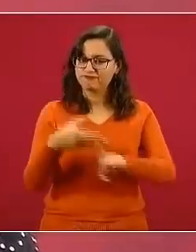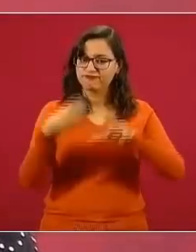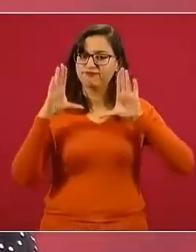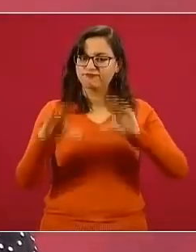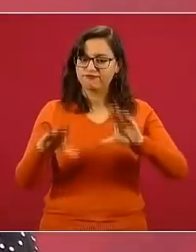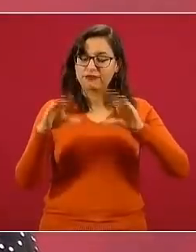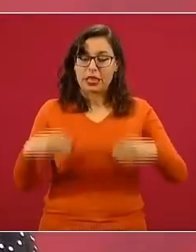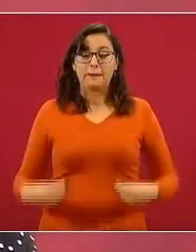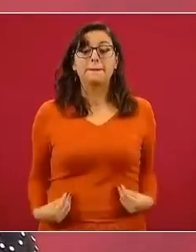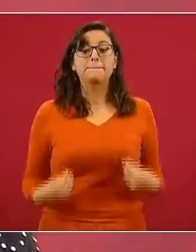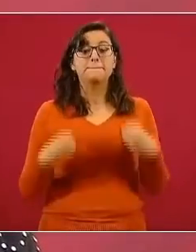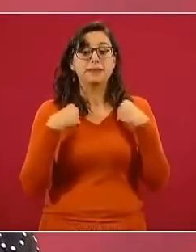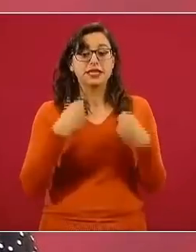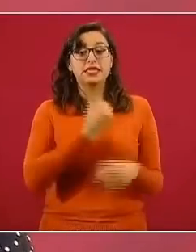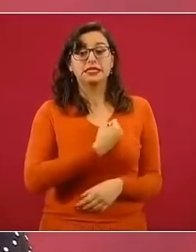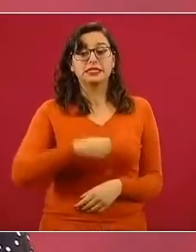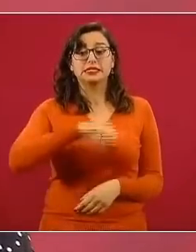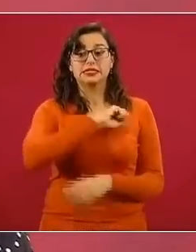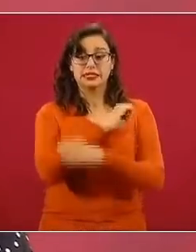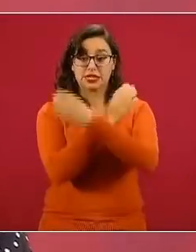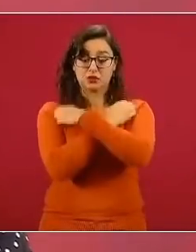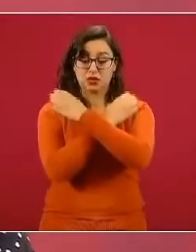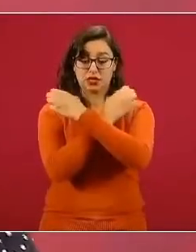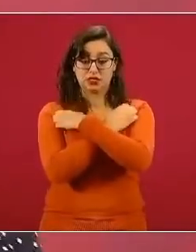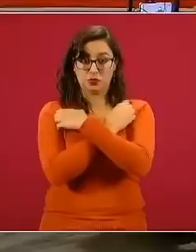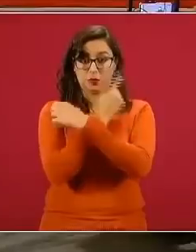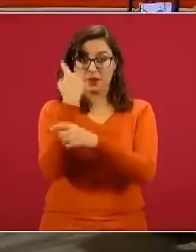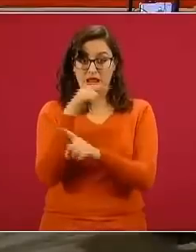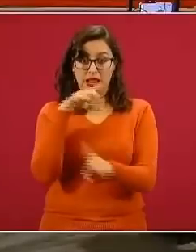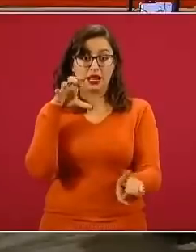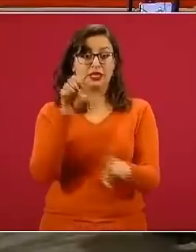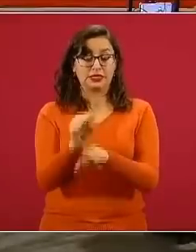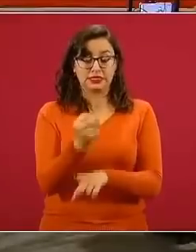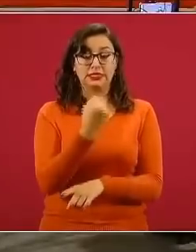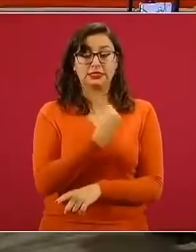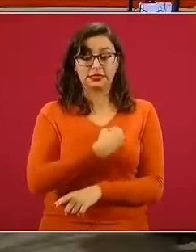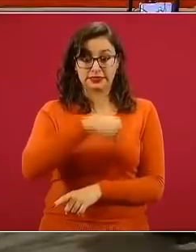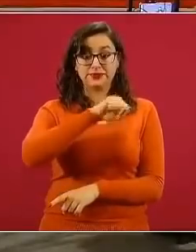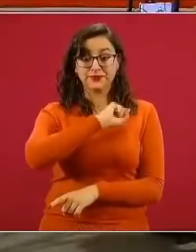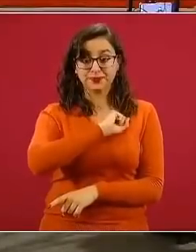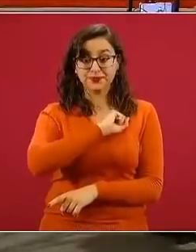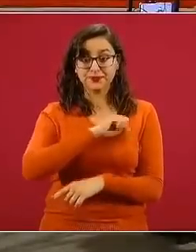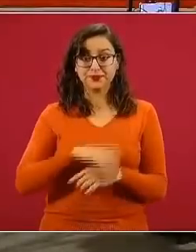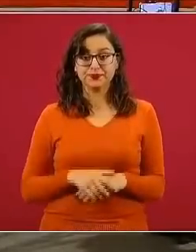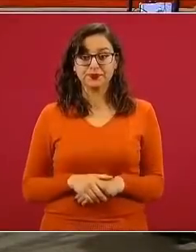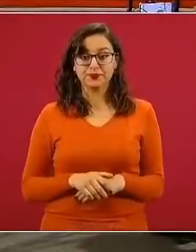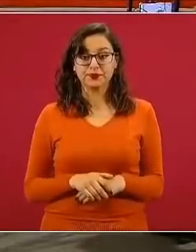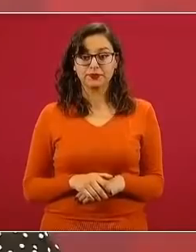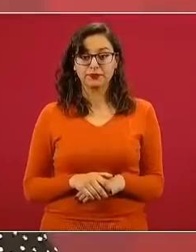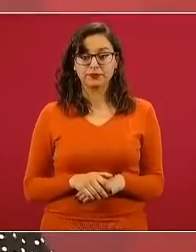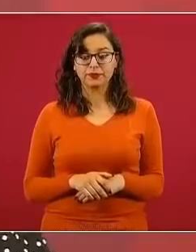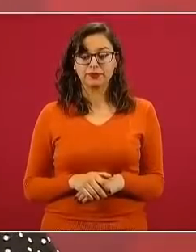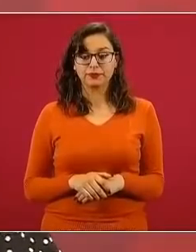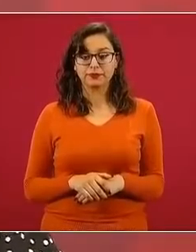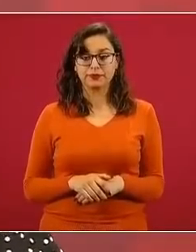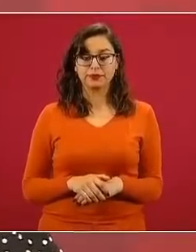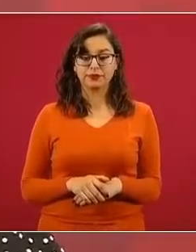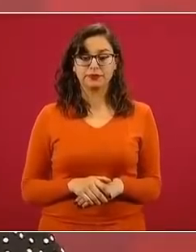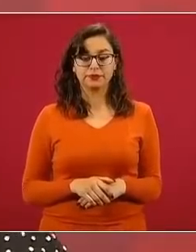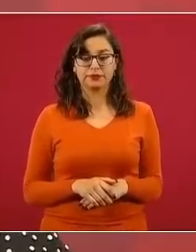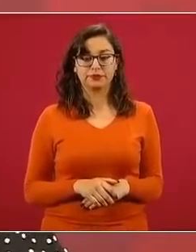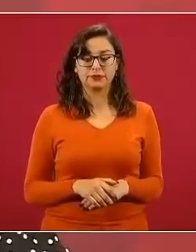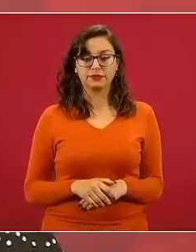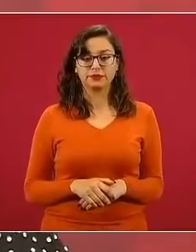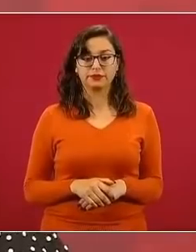saludable y de educación para la salud. Está enunciado,